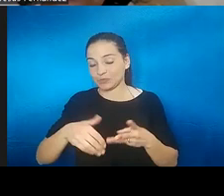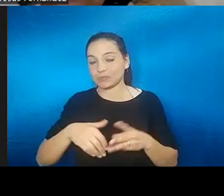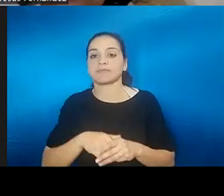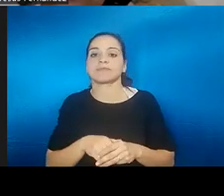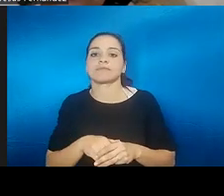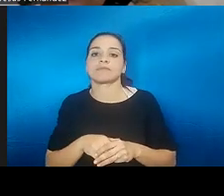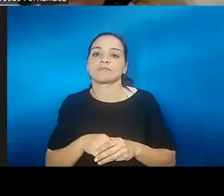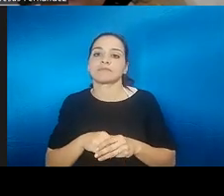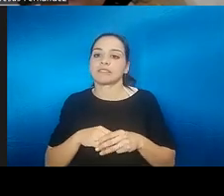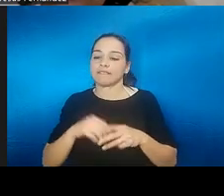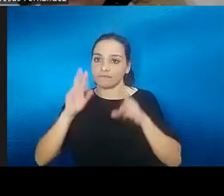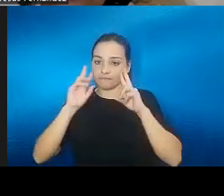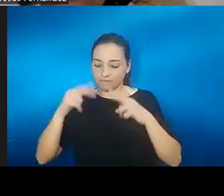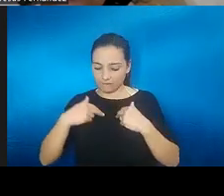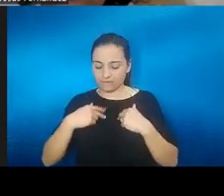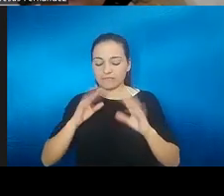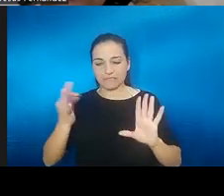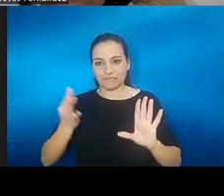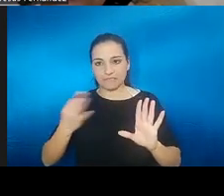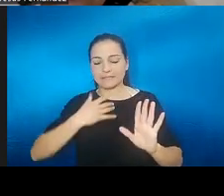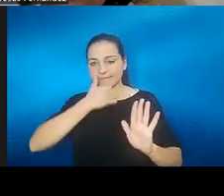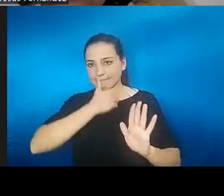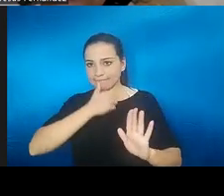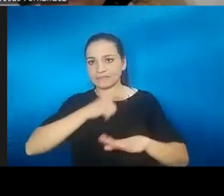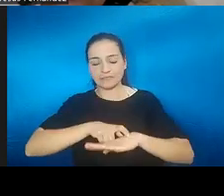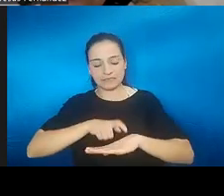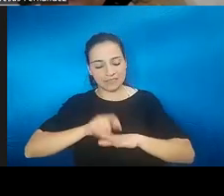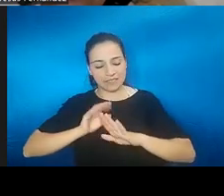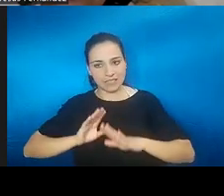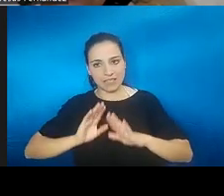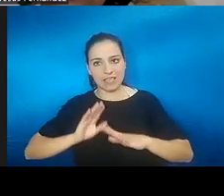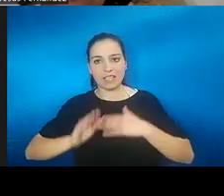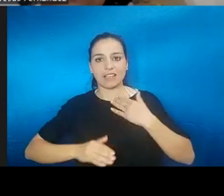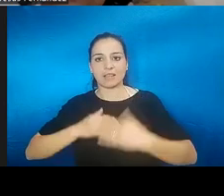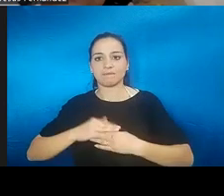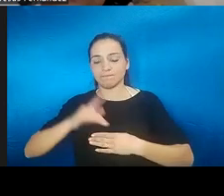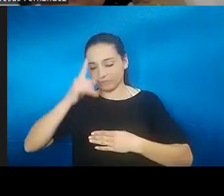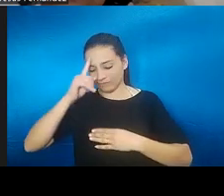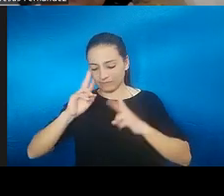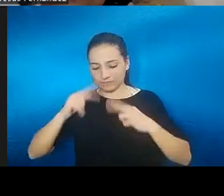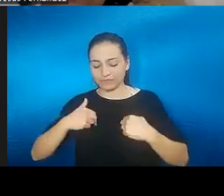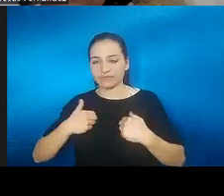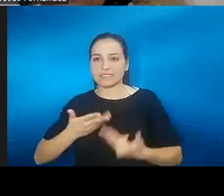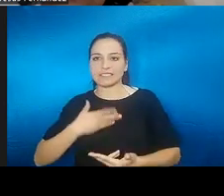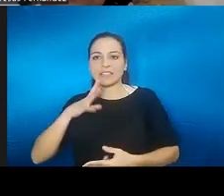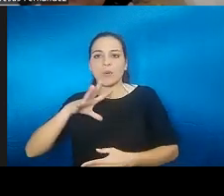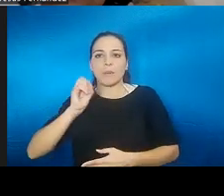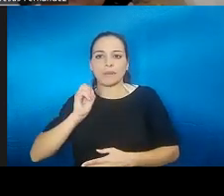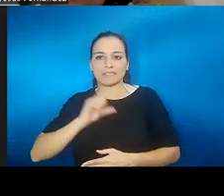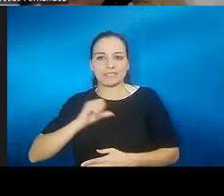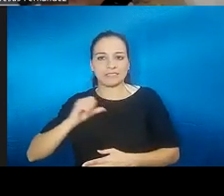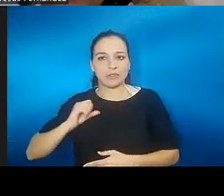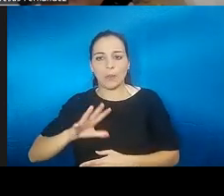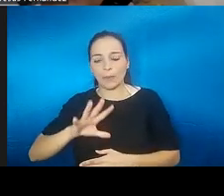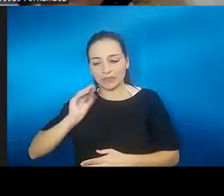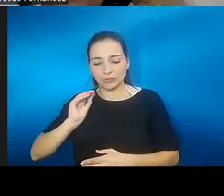sentido, de darnos paciencia, darnos tiempo, trabajar más en lo comprensivo. Desde mi experiencia, desde mi punto de vista y mi trabajo,